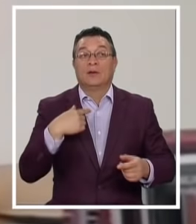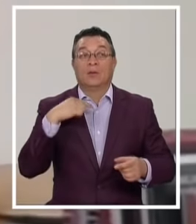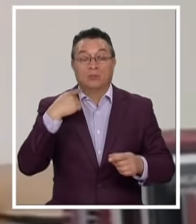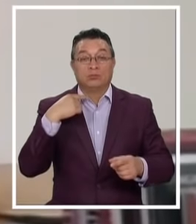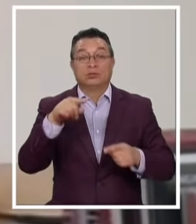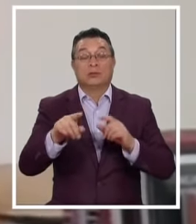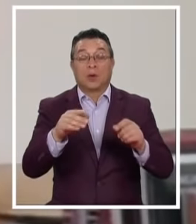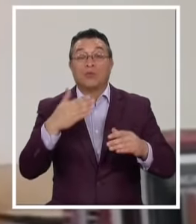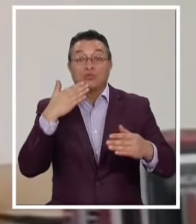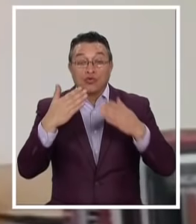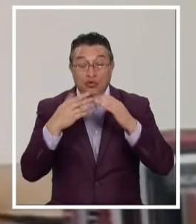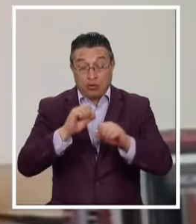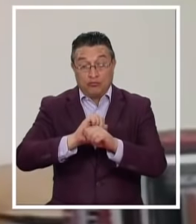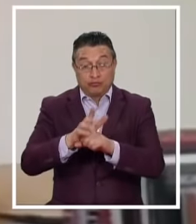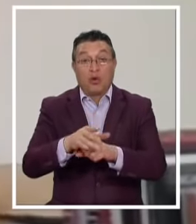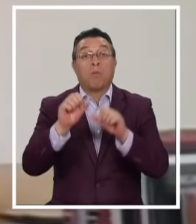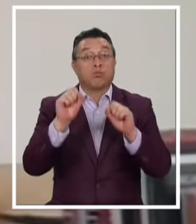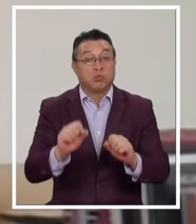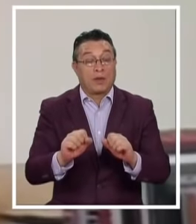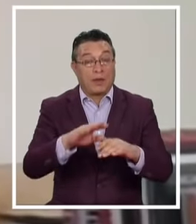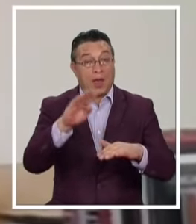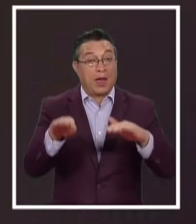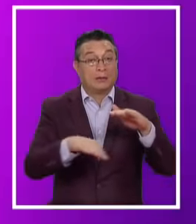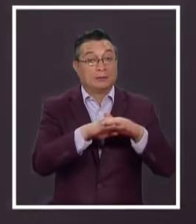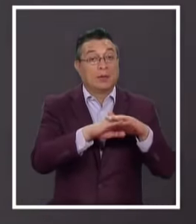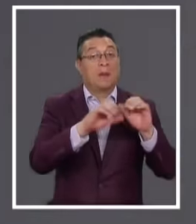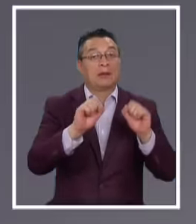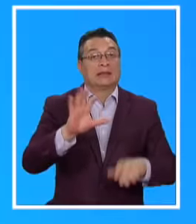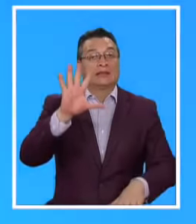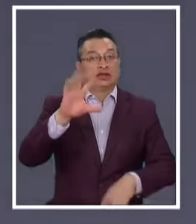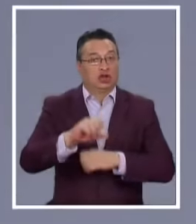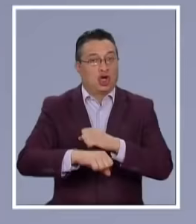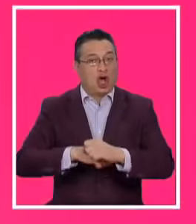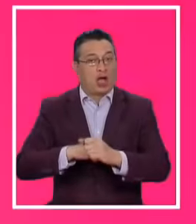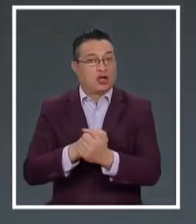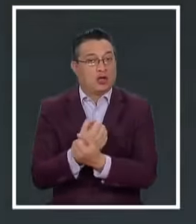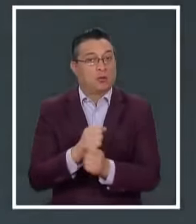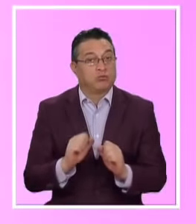personas Que están contagiadas Puede llegar Incluso Hasta los 5 años